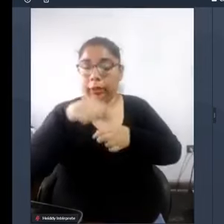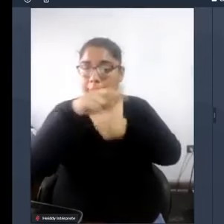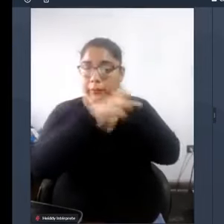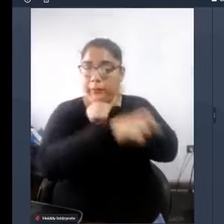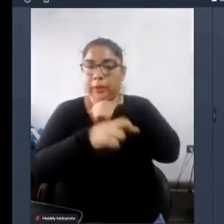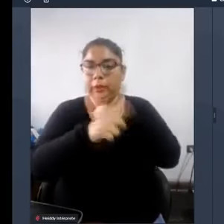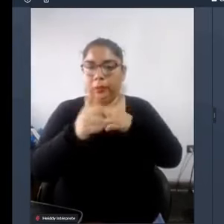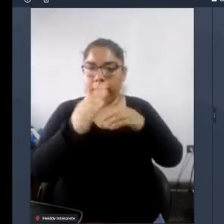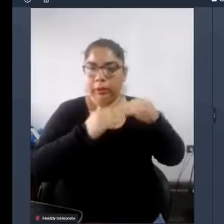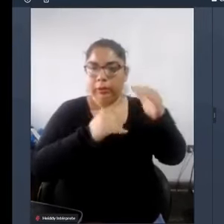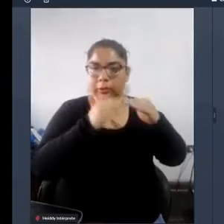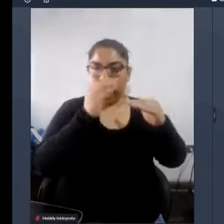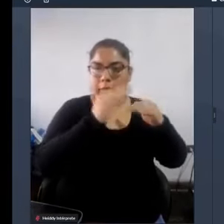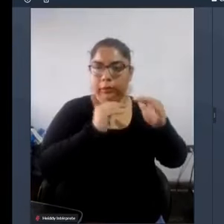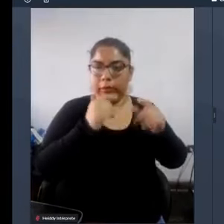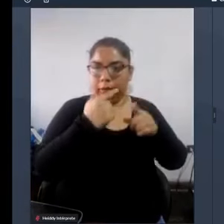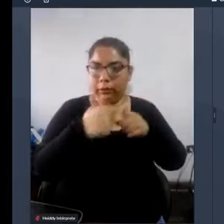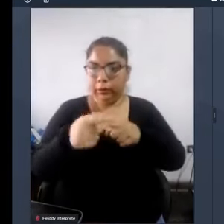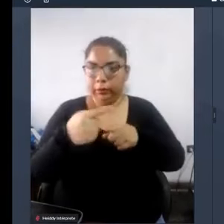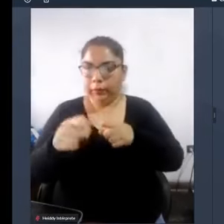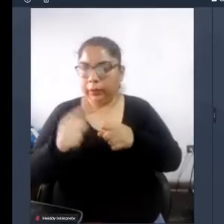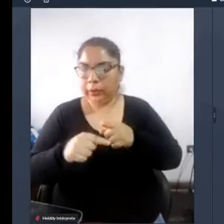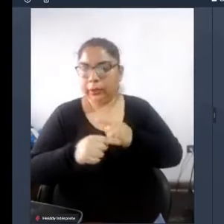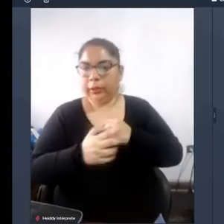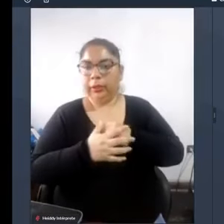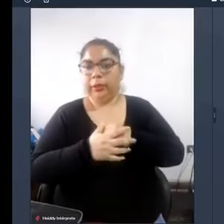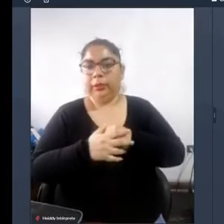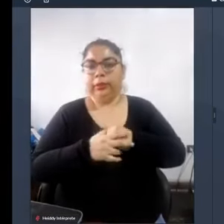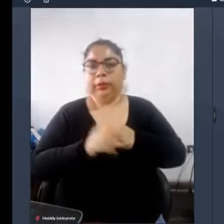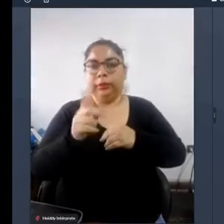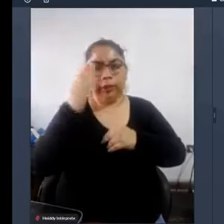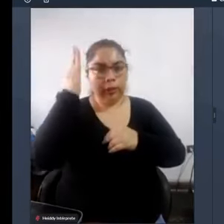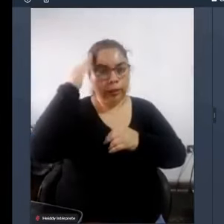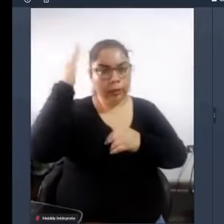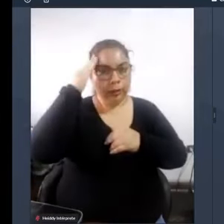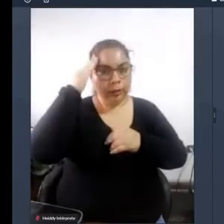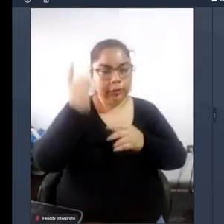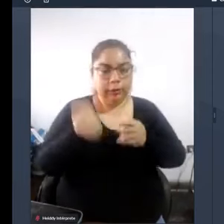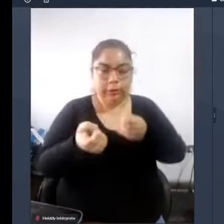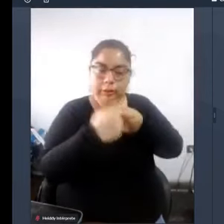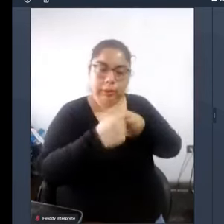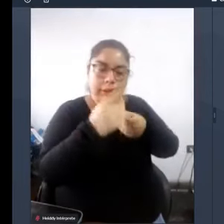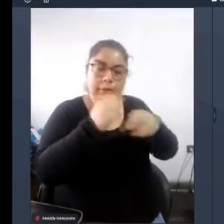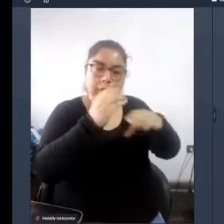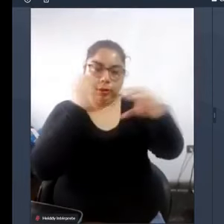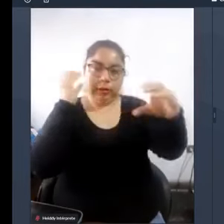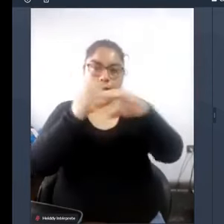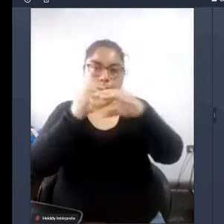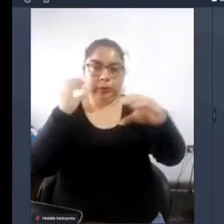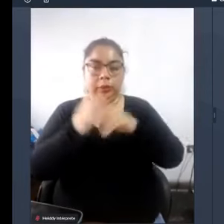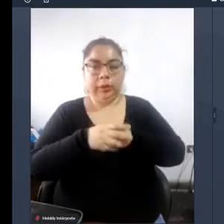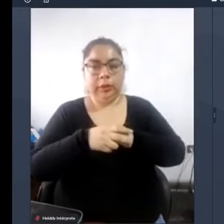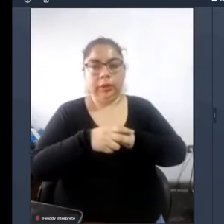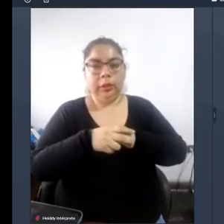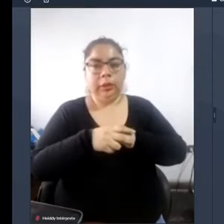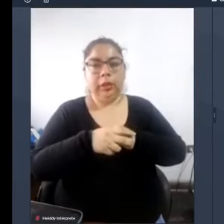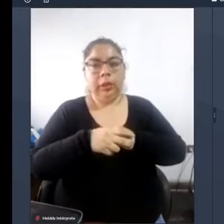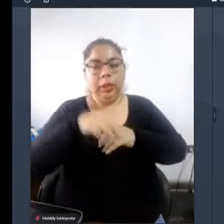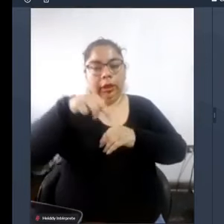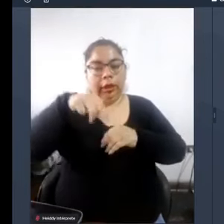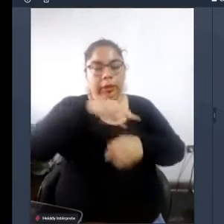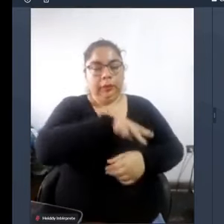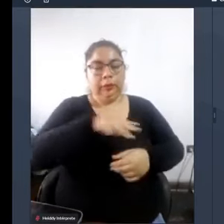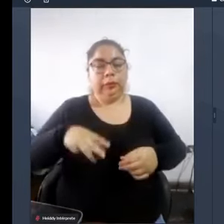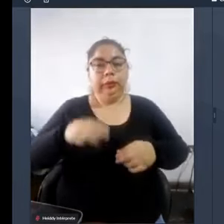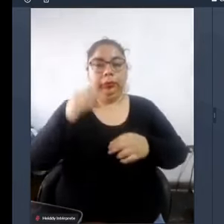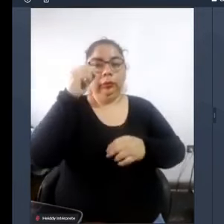la construcción de los sistemas masivos masivos e inteligentes e integrados de transporte el Ministerio de Transportes y Comunicaciones con